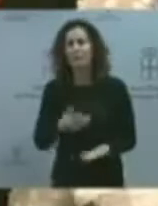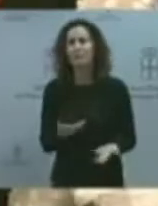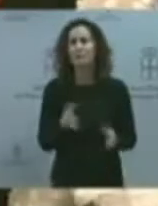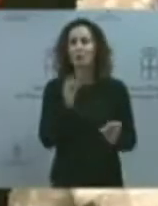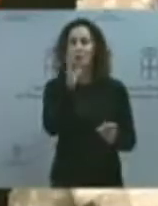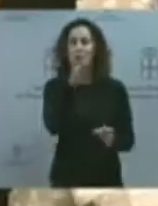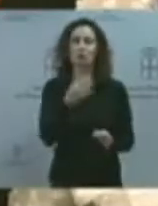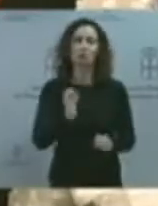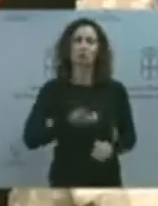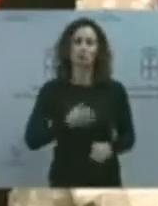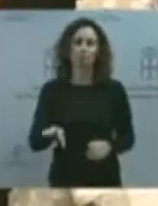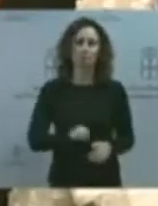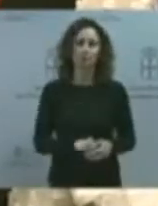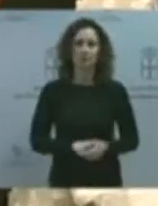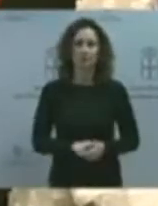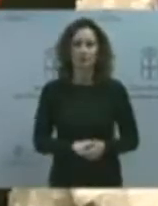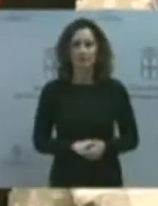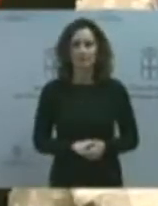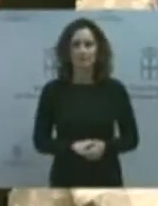Estuvieron presentando iniciativas por dos ayuntamientos hace un año.